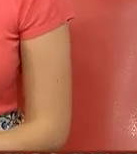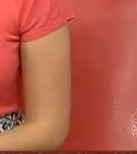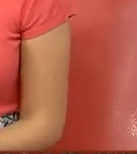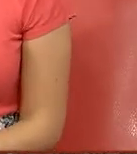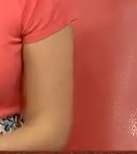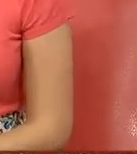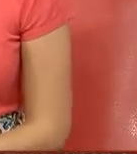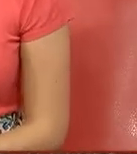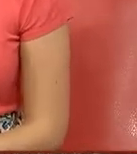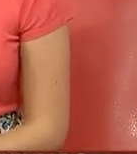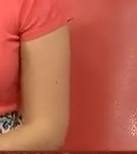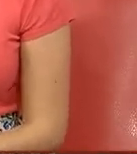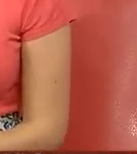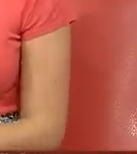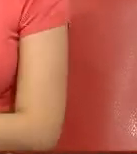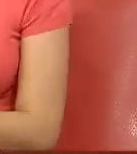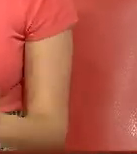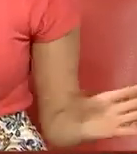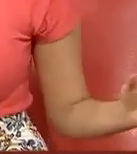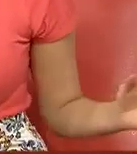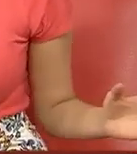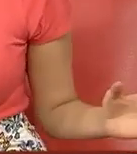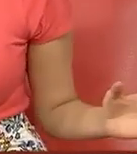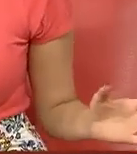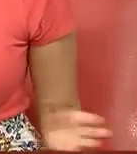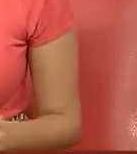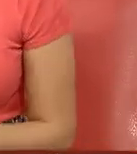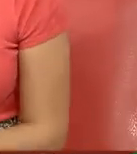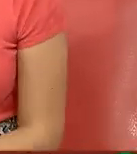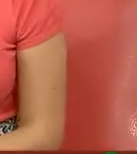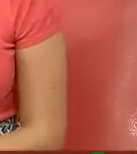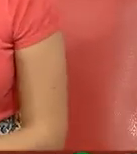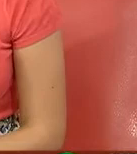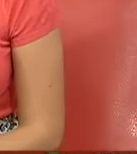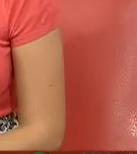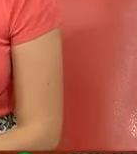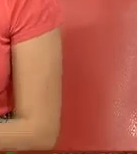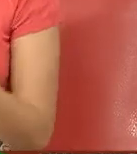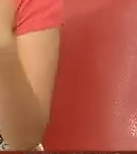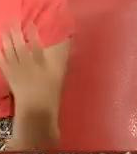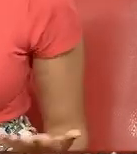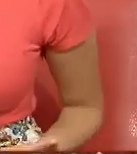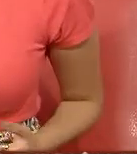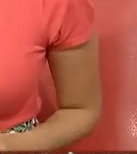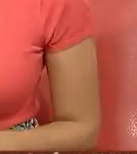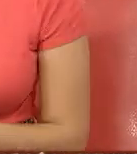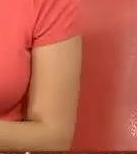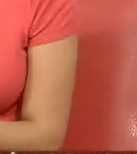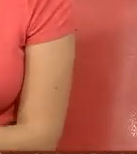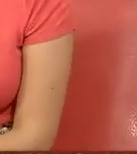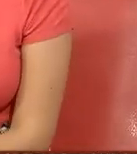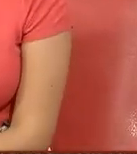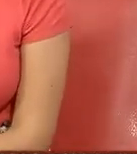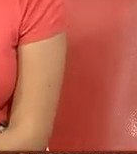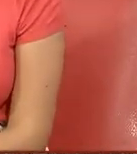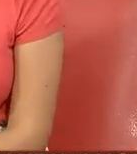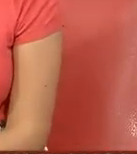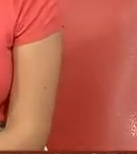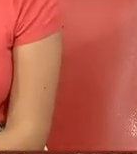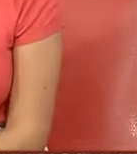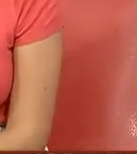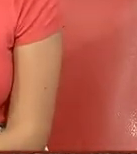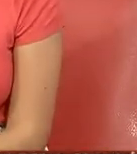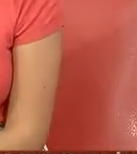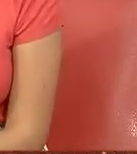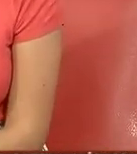muy buenos días Pati y Omar y bueno como bien lo han estado mencionando durante todo el noticiero ayer se llevó a cabo el tercer debate entre